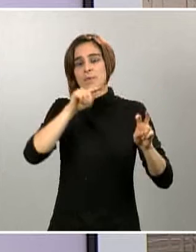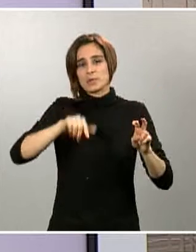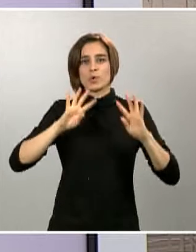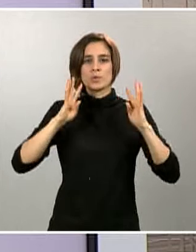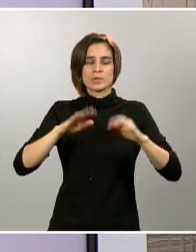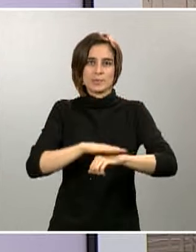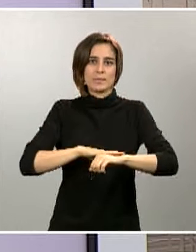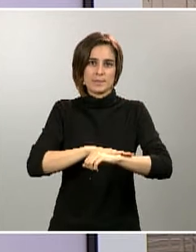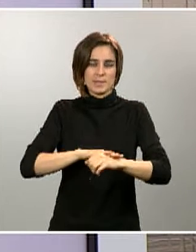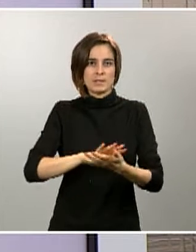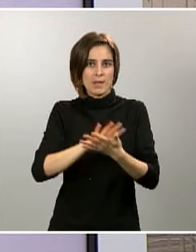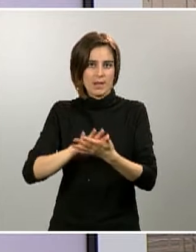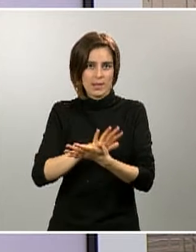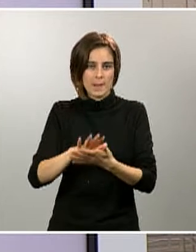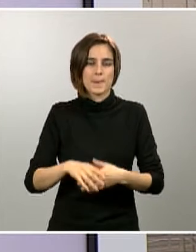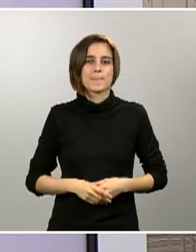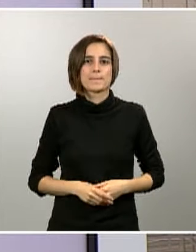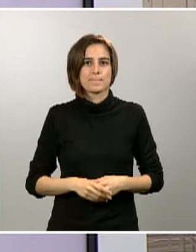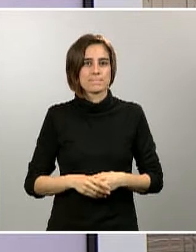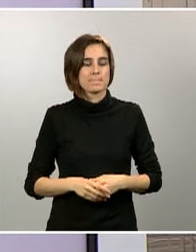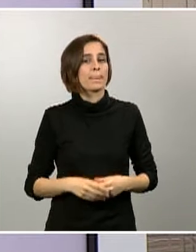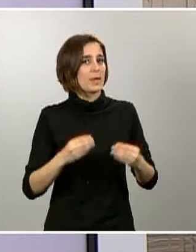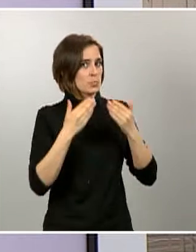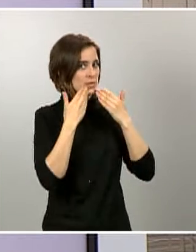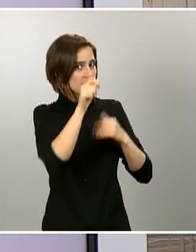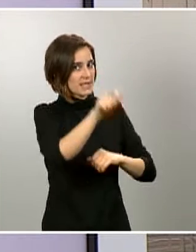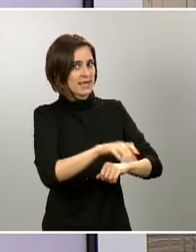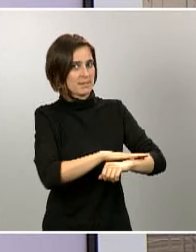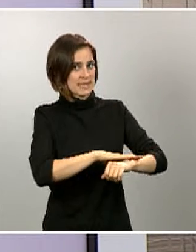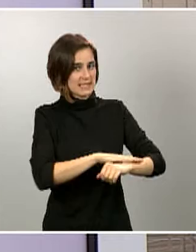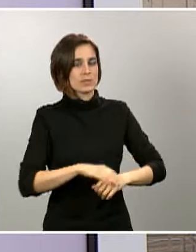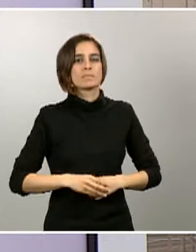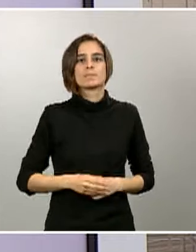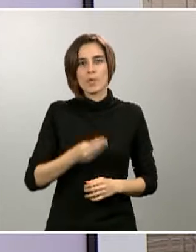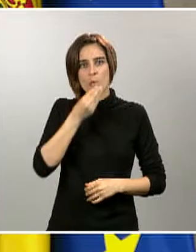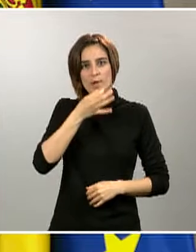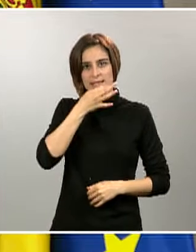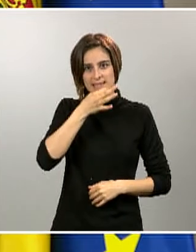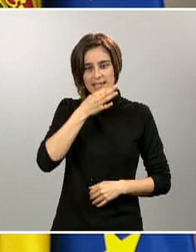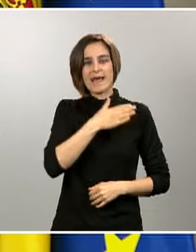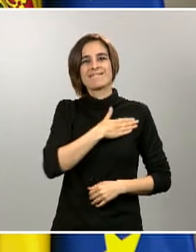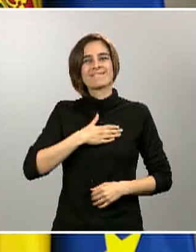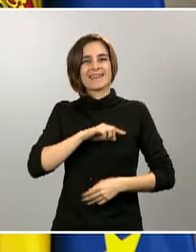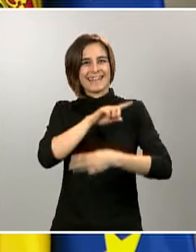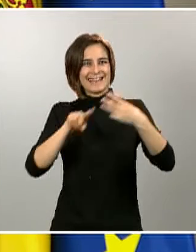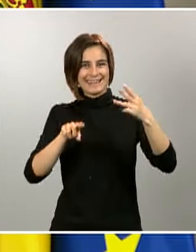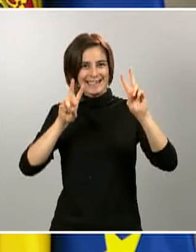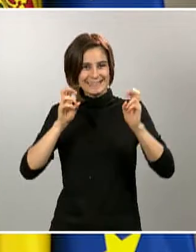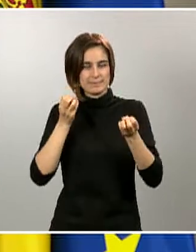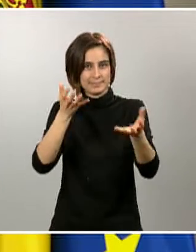Muchísimas gracias, ministra. Buenas tardes. Quería compartir con todos ustedes tres cuestiones. En primer lugar,